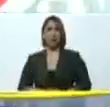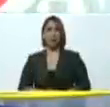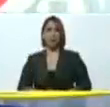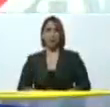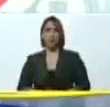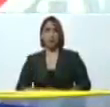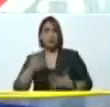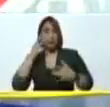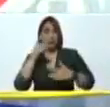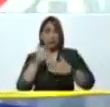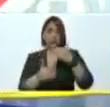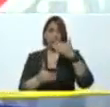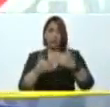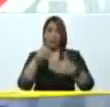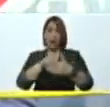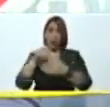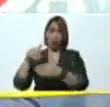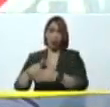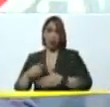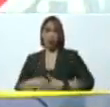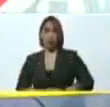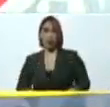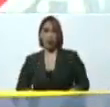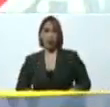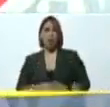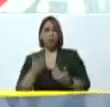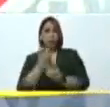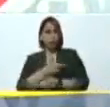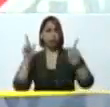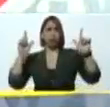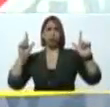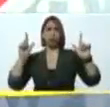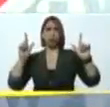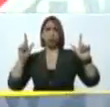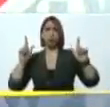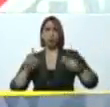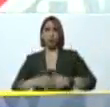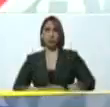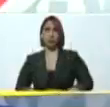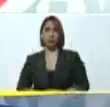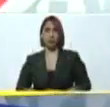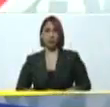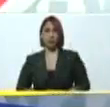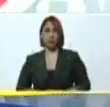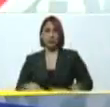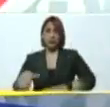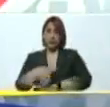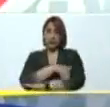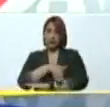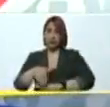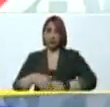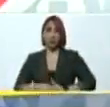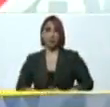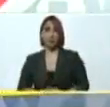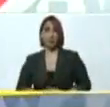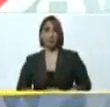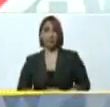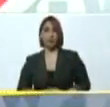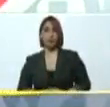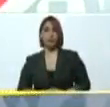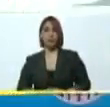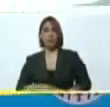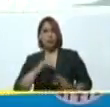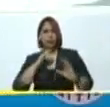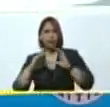ha habido un proceso electoral de plenas libertades en las calles, en los medios de